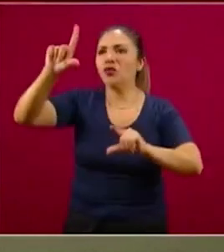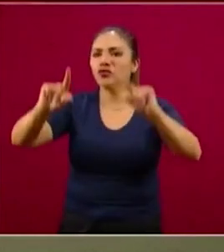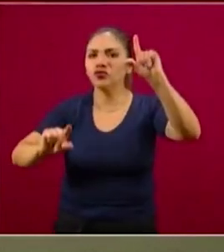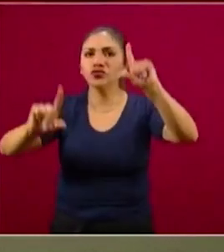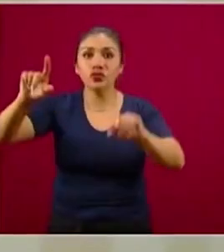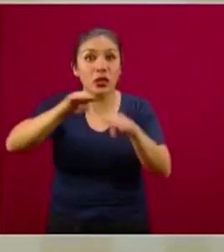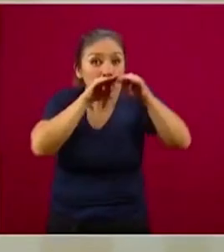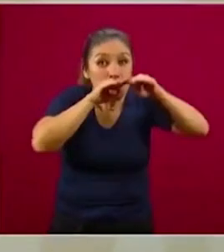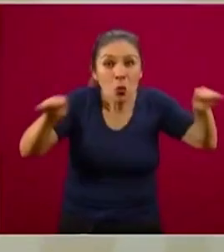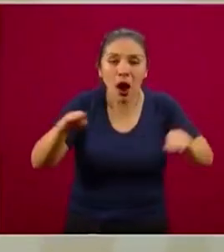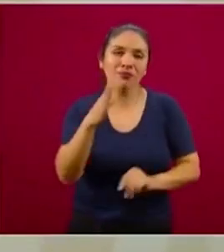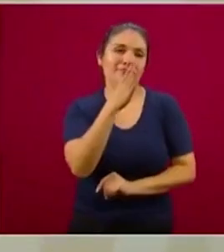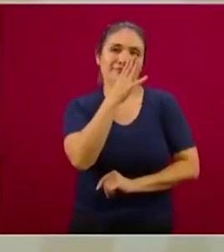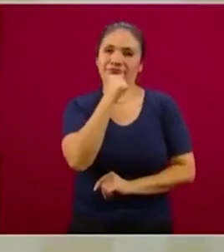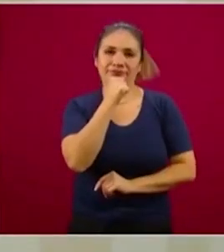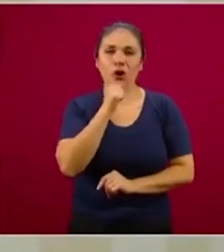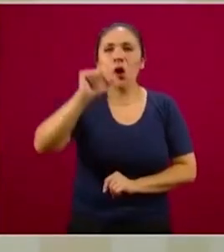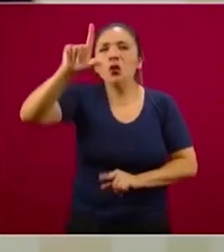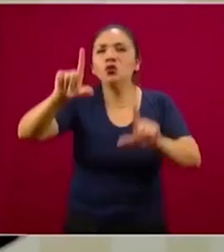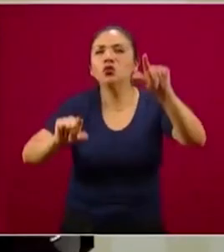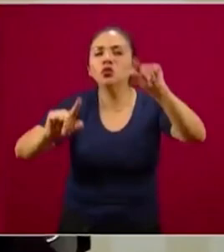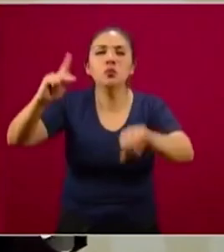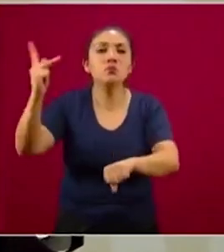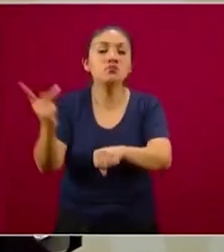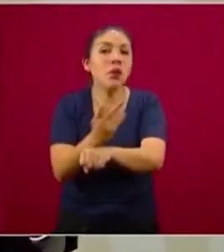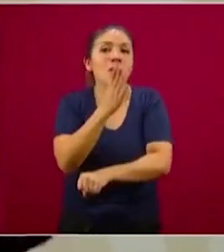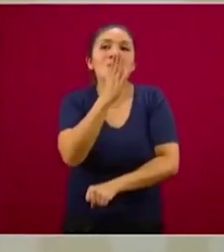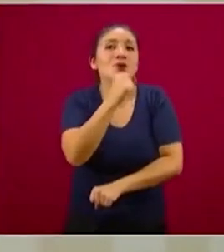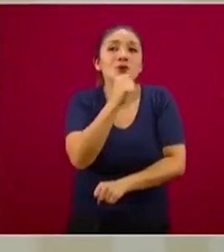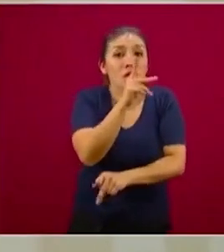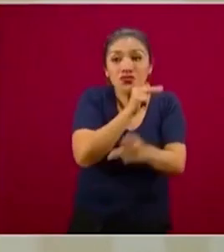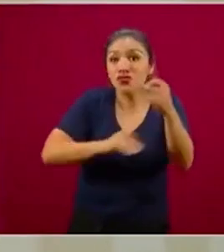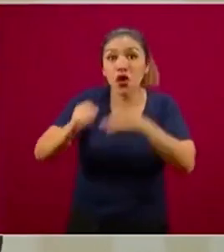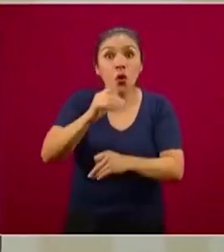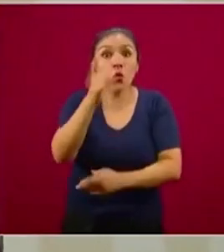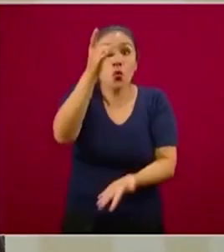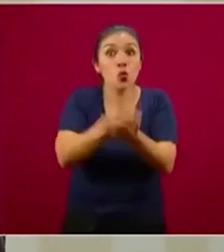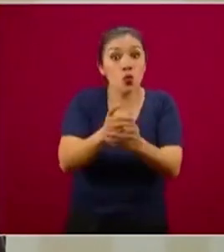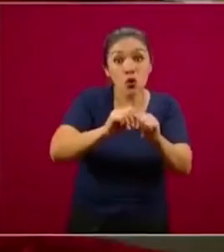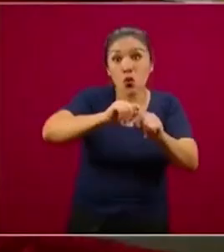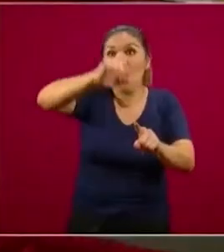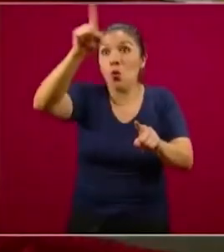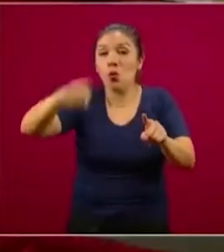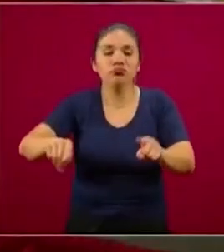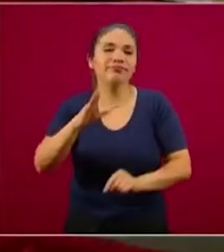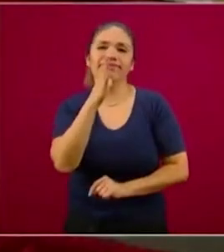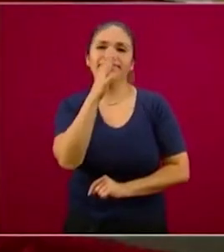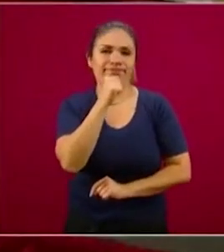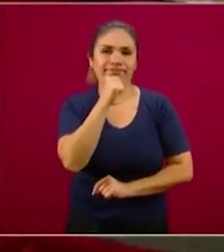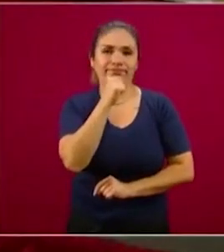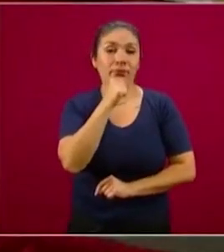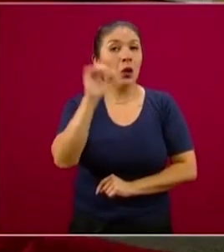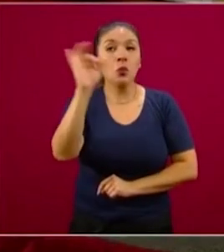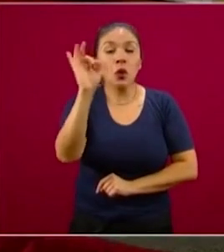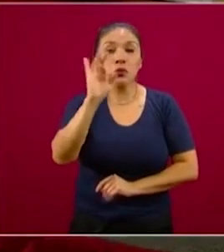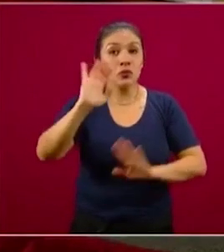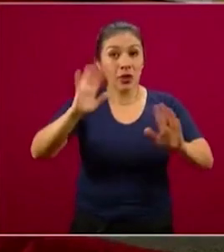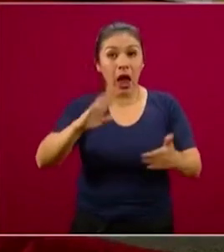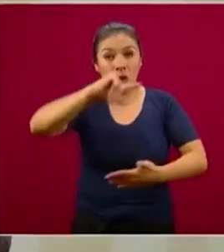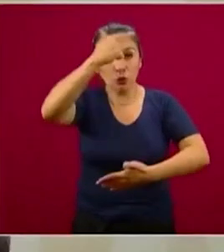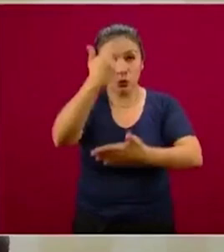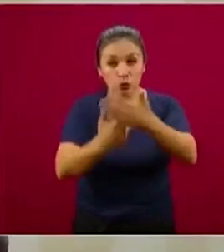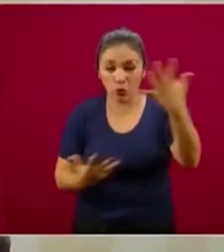entonces en realidad no se puede considerar una sola curva. Al final del día, si sumáramos todos los casos,